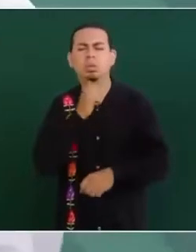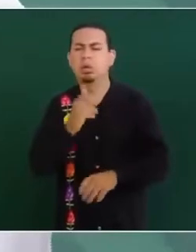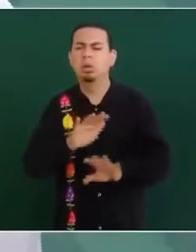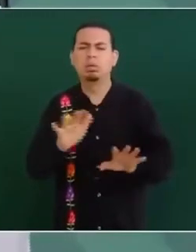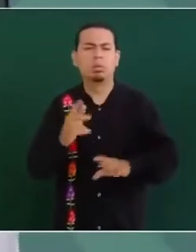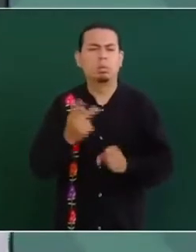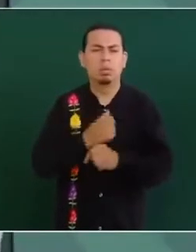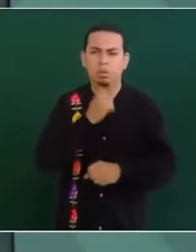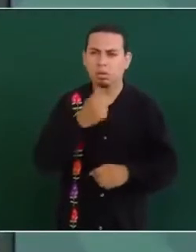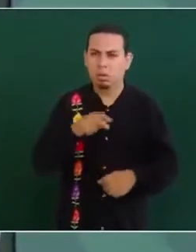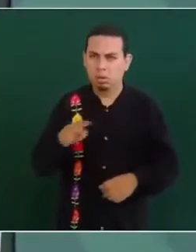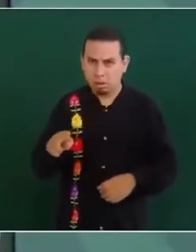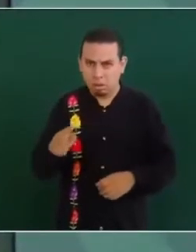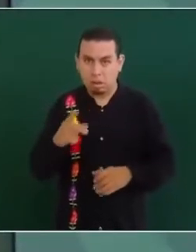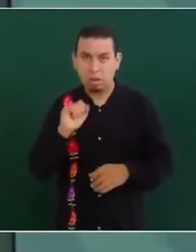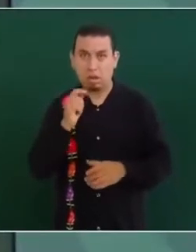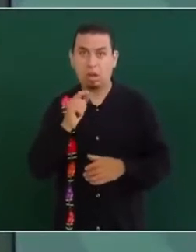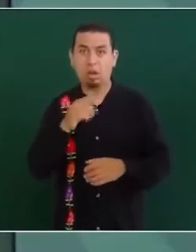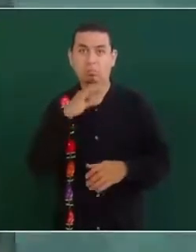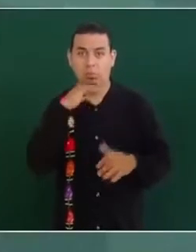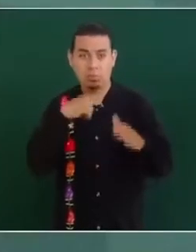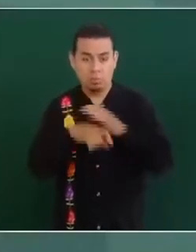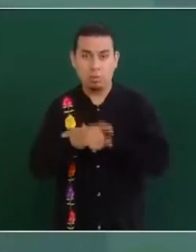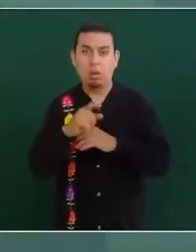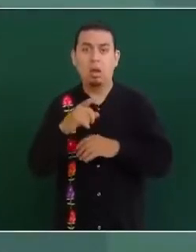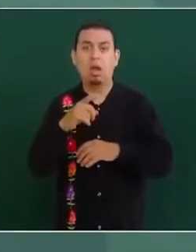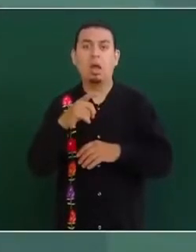y dejó de ser delito grave la corrupción.